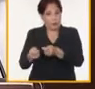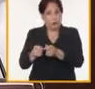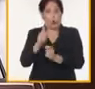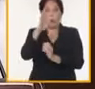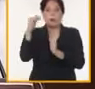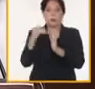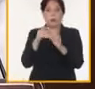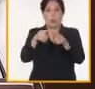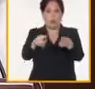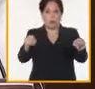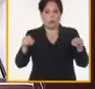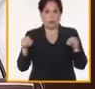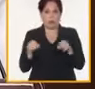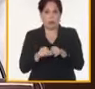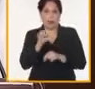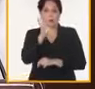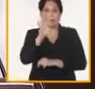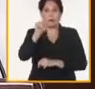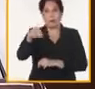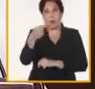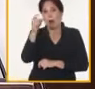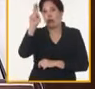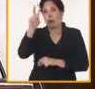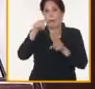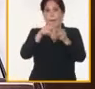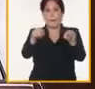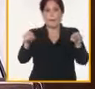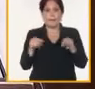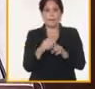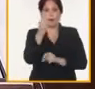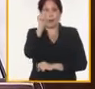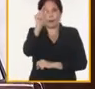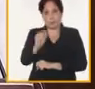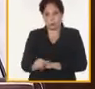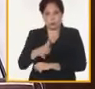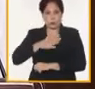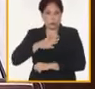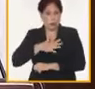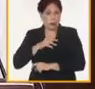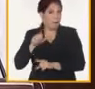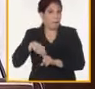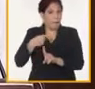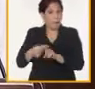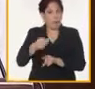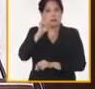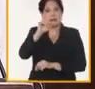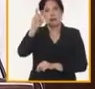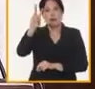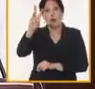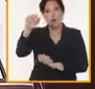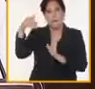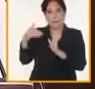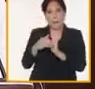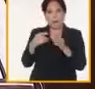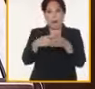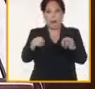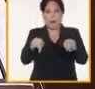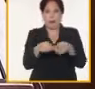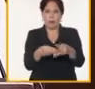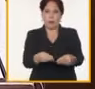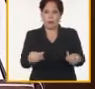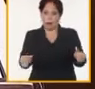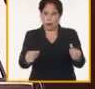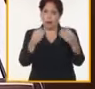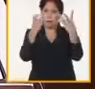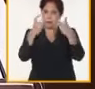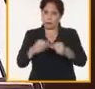.000 hectáreas con 15.2 metros cuadrados por habitante, incorporando más de 69.000 nuevos patios y parcelas como